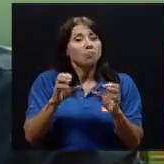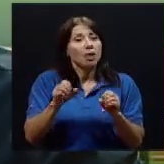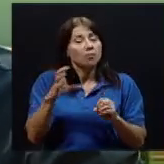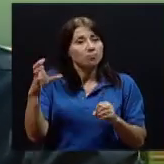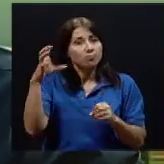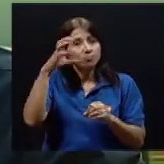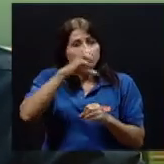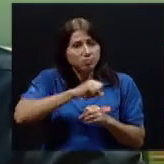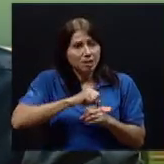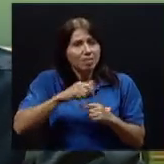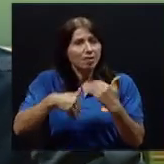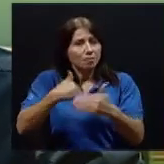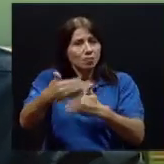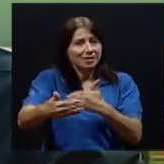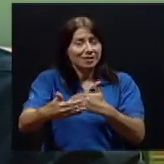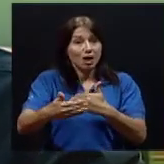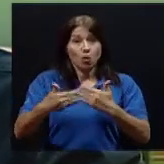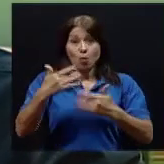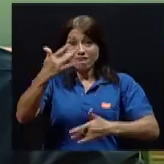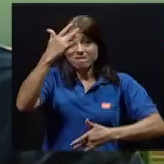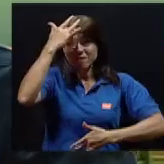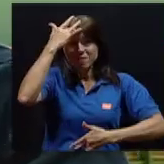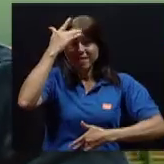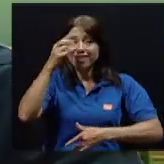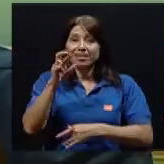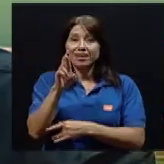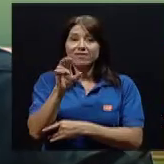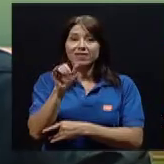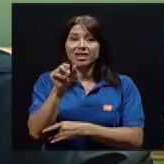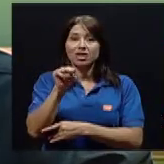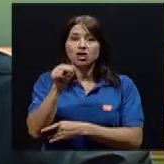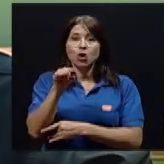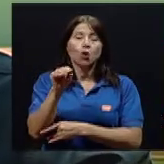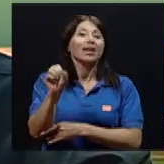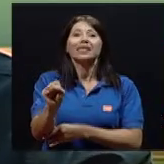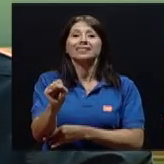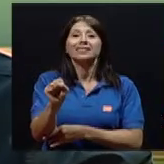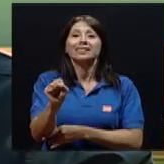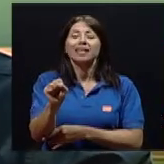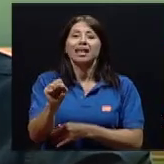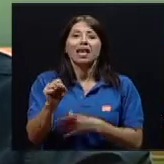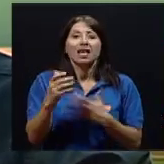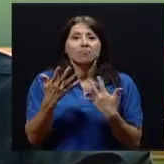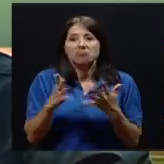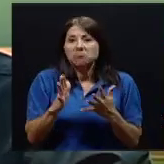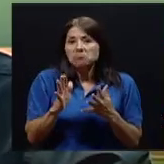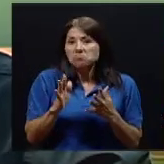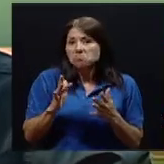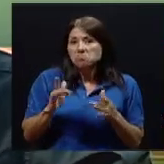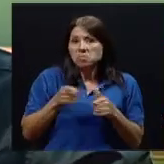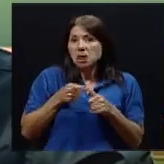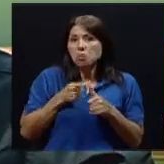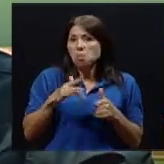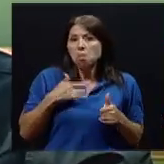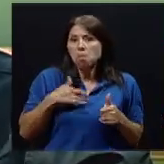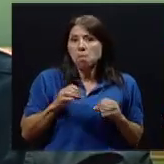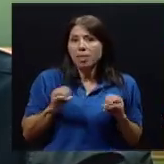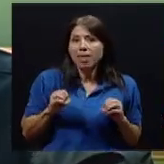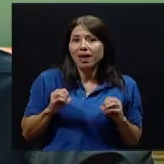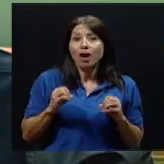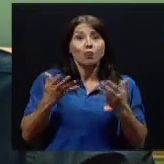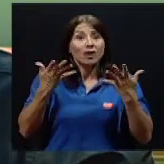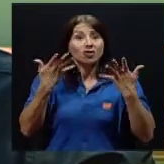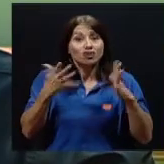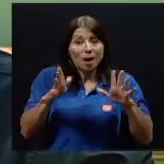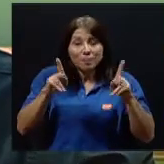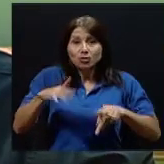muy silenciosa en los estadios tempranos y cuando da una manifestación muy abierta usualmente ya es muy avanzado el problema. De ahí que una